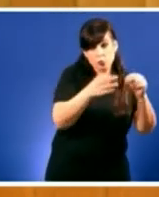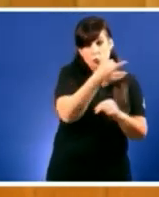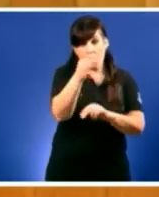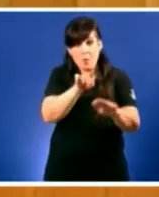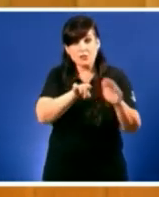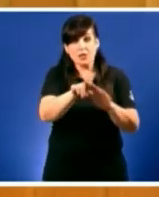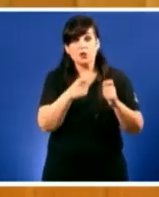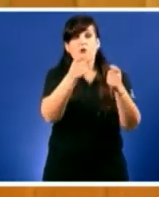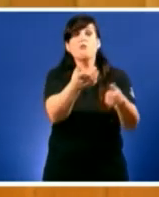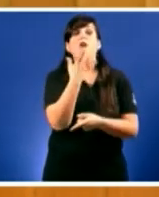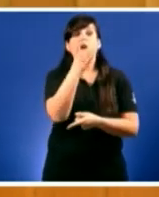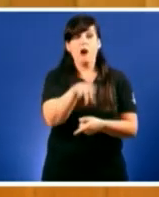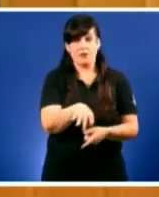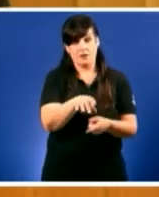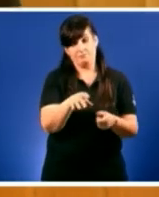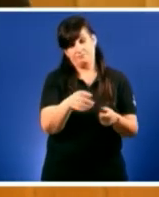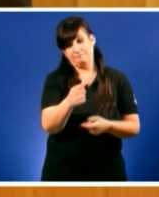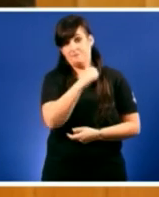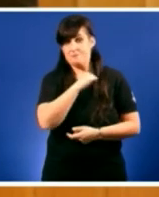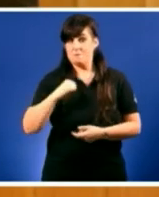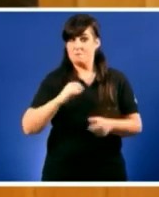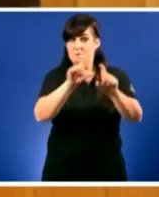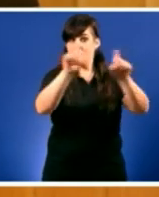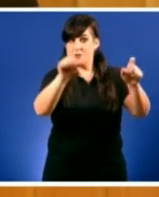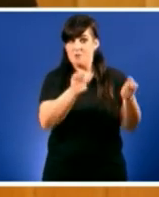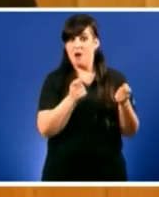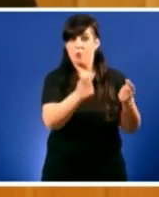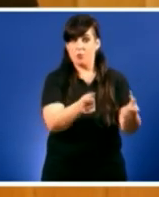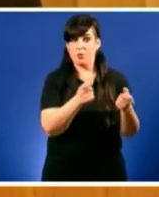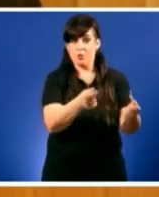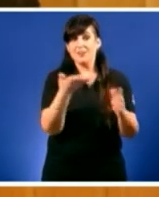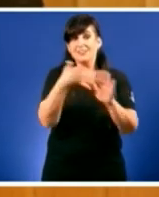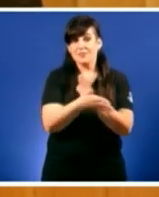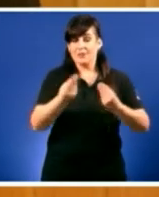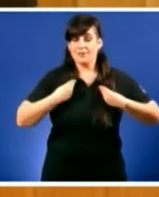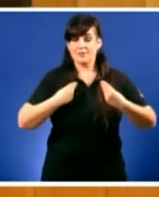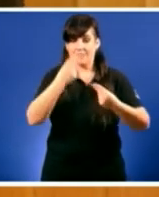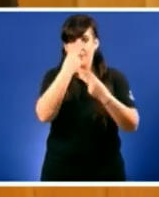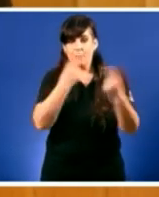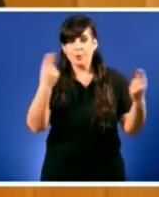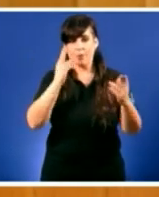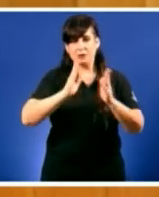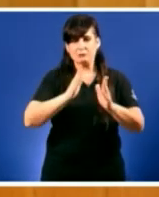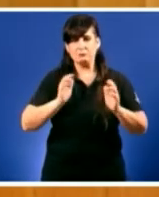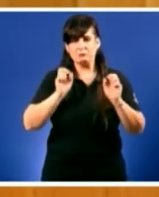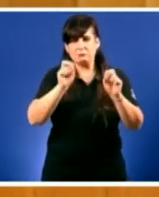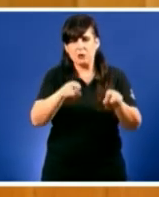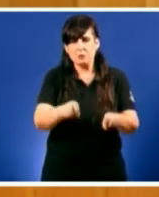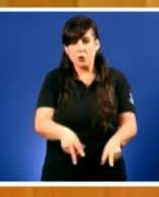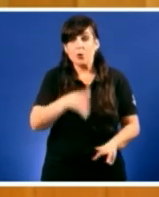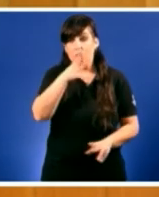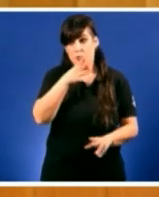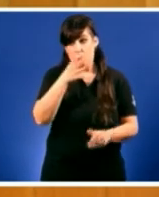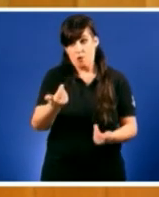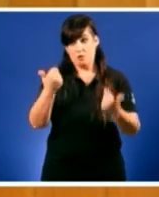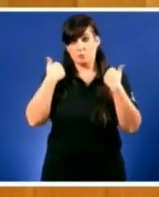privadas. O deterioro da sanidade pública é responsabilidade súa, señor Feijó. A conselleira da sanidade